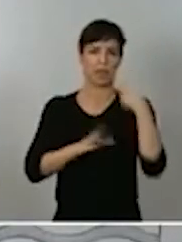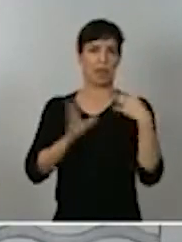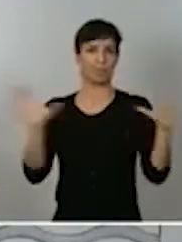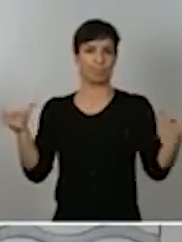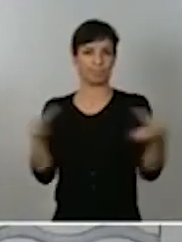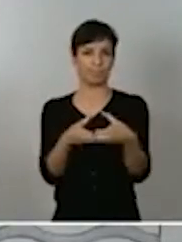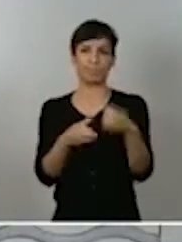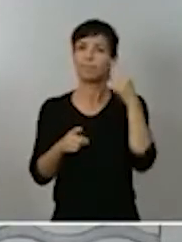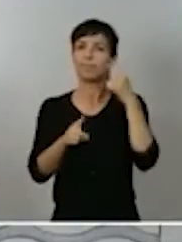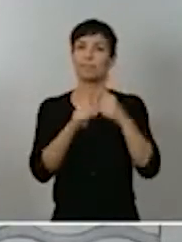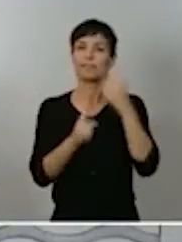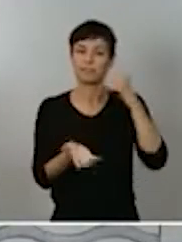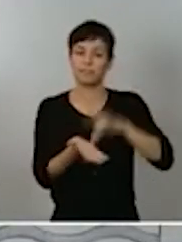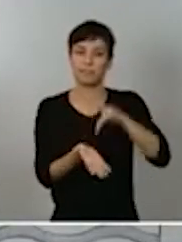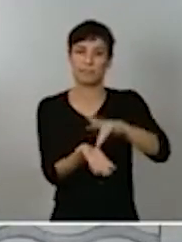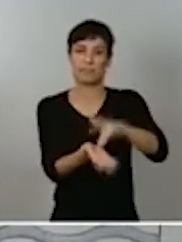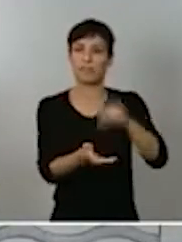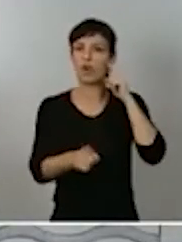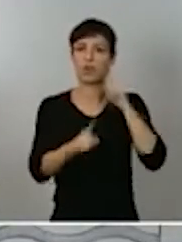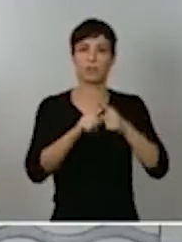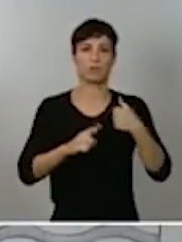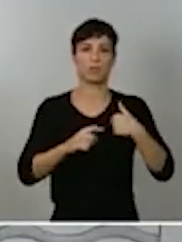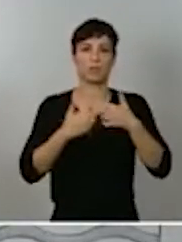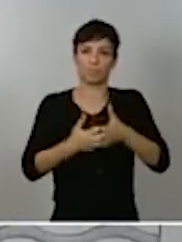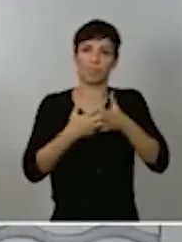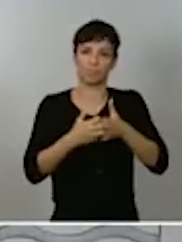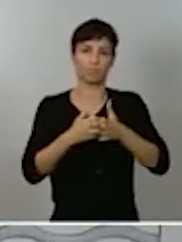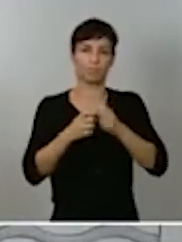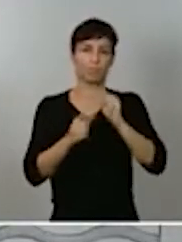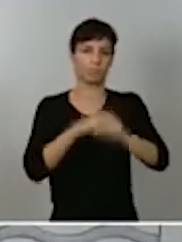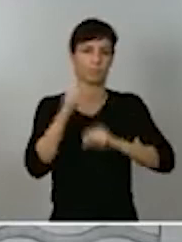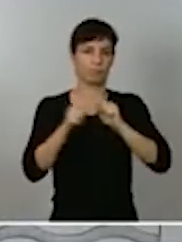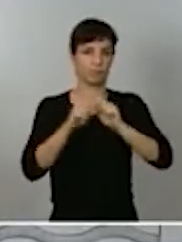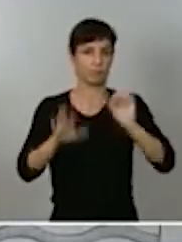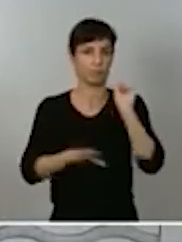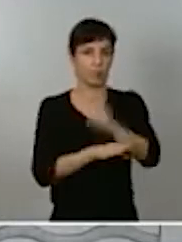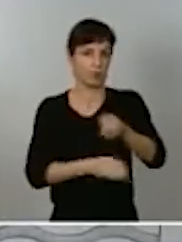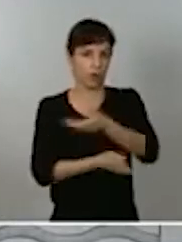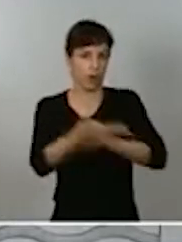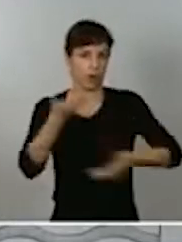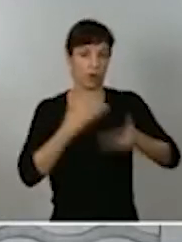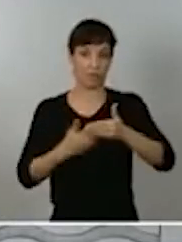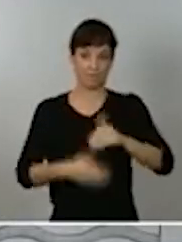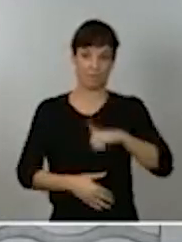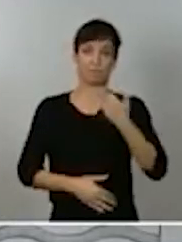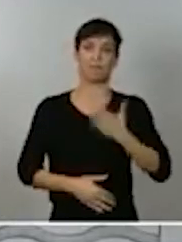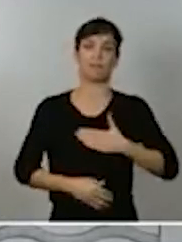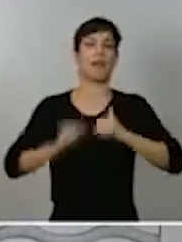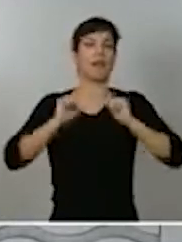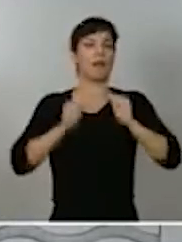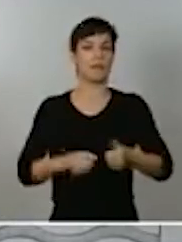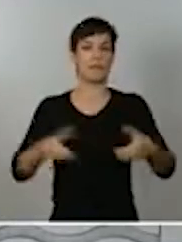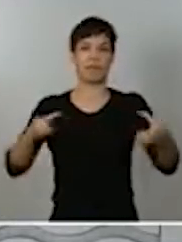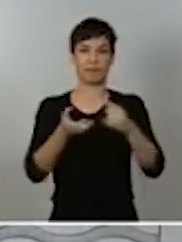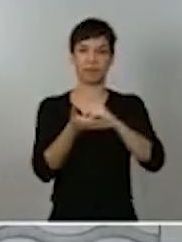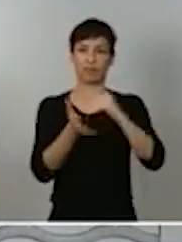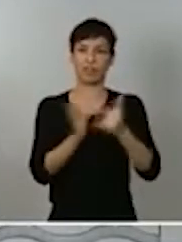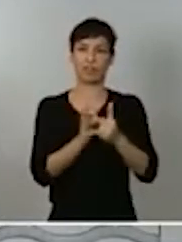Al día siguiente, se constituyeron y comenzaron a trabajar los equipos técnicos que acordaron crear.